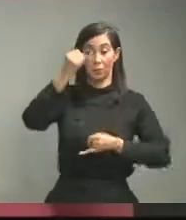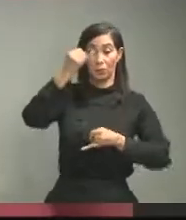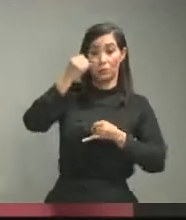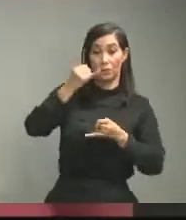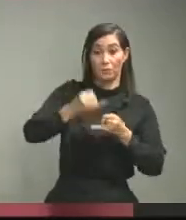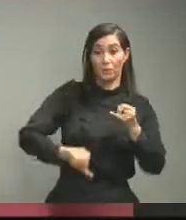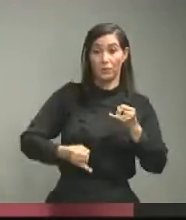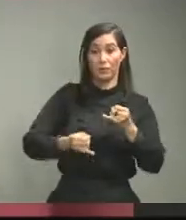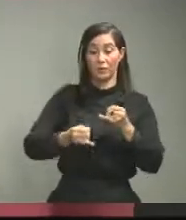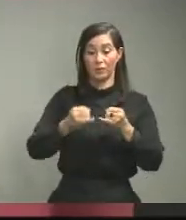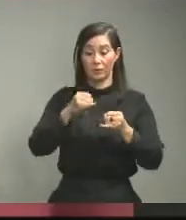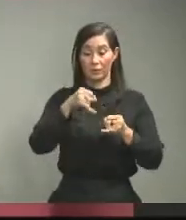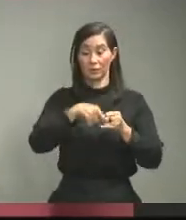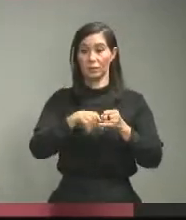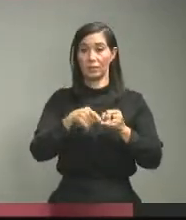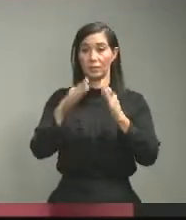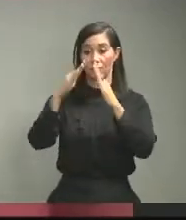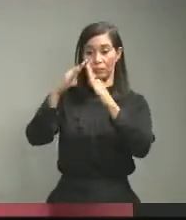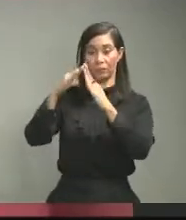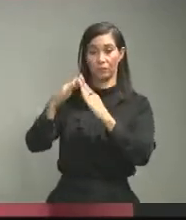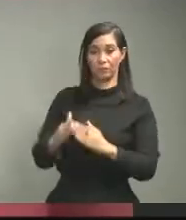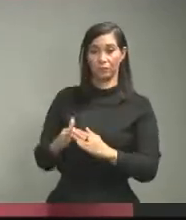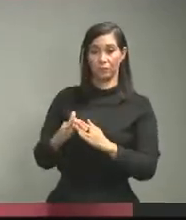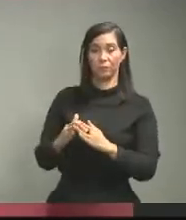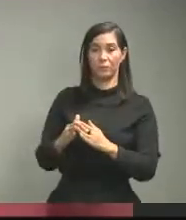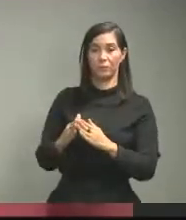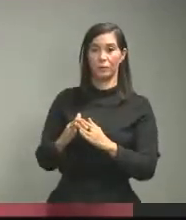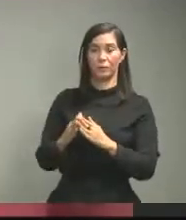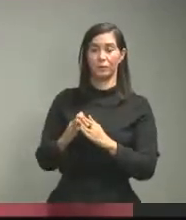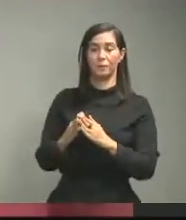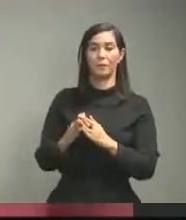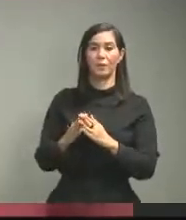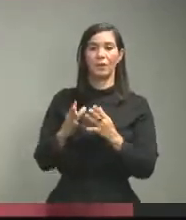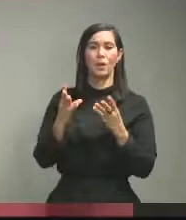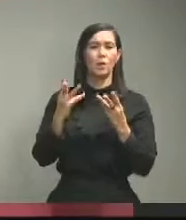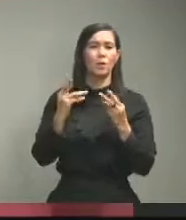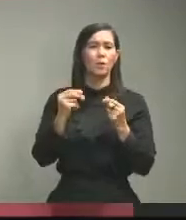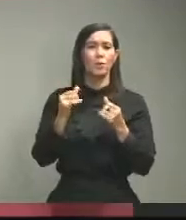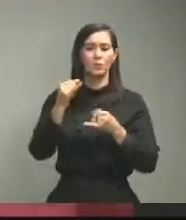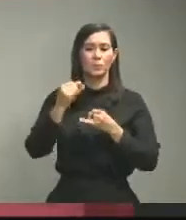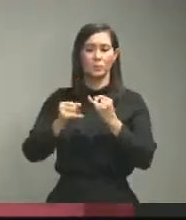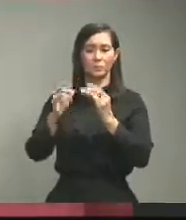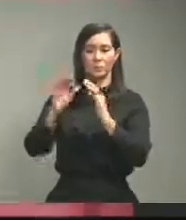cuya fecha quisiera saber quisiera que usted precisara cuándo termina